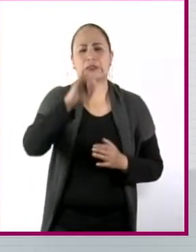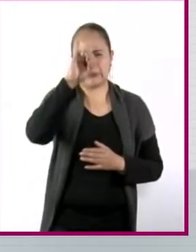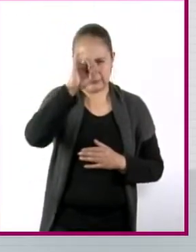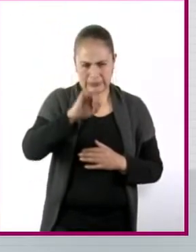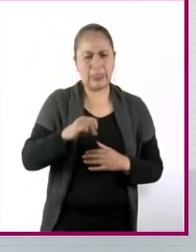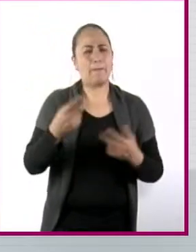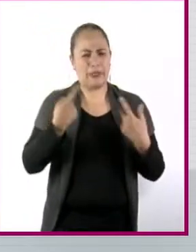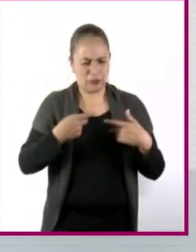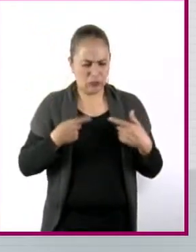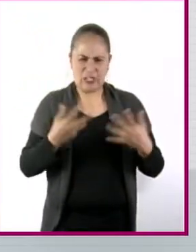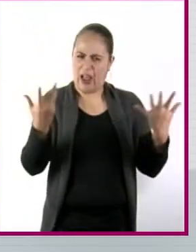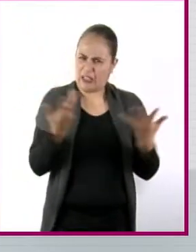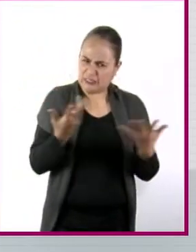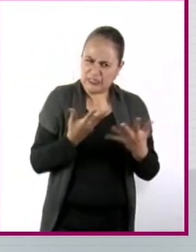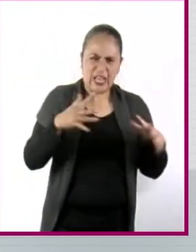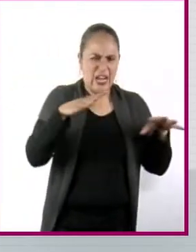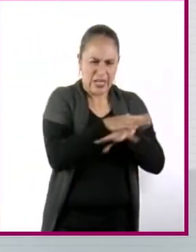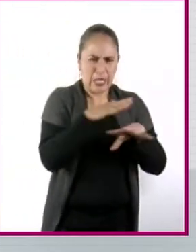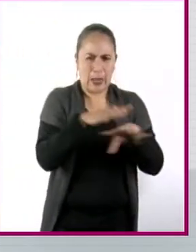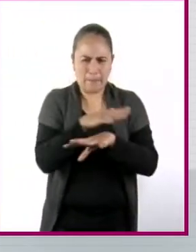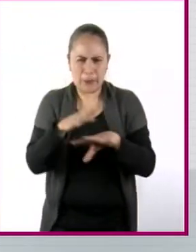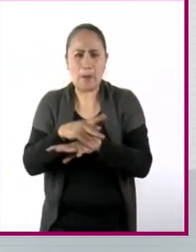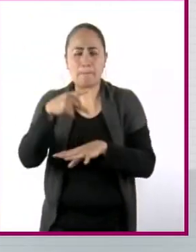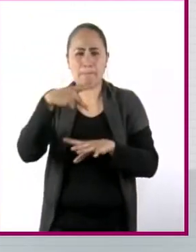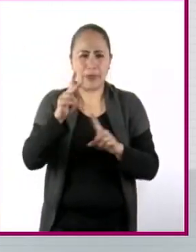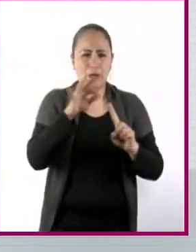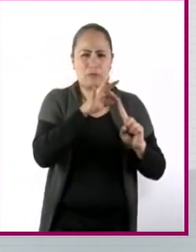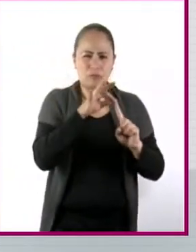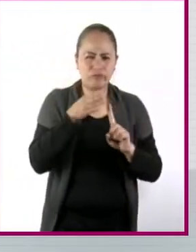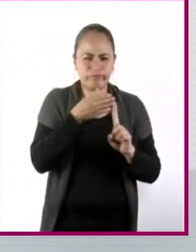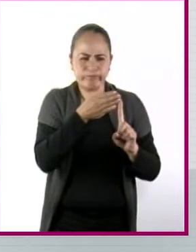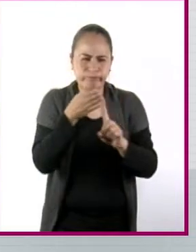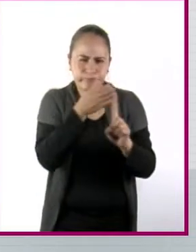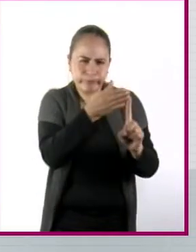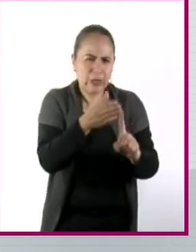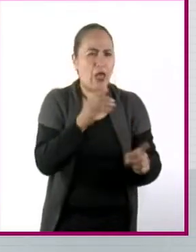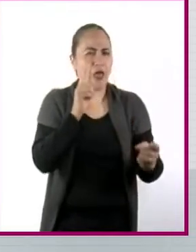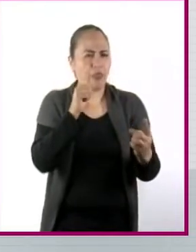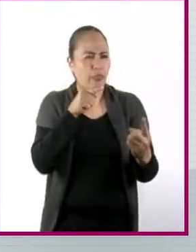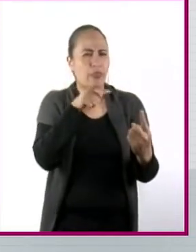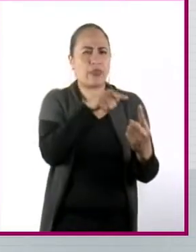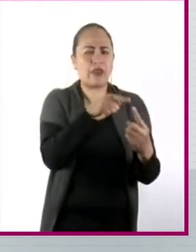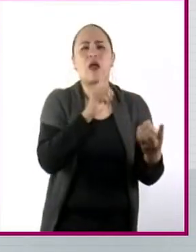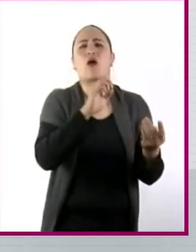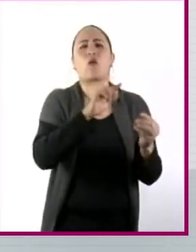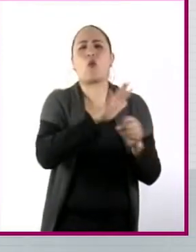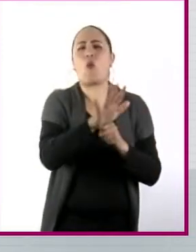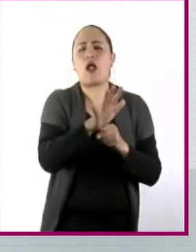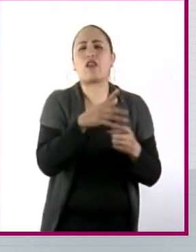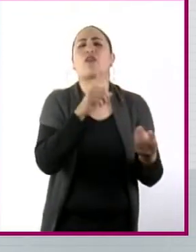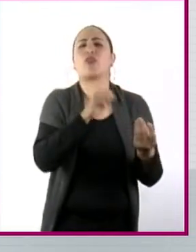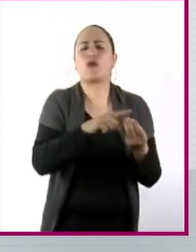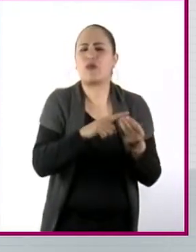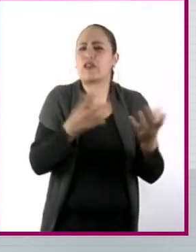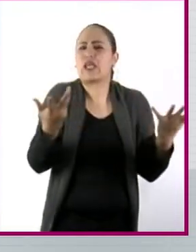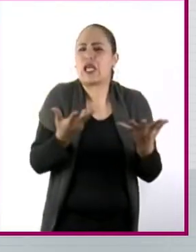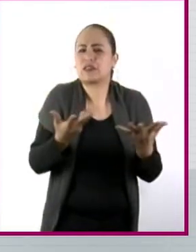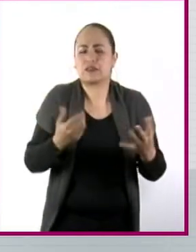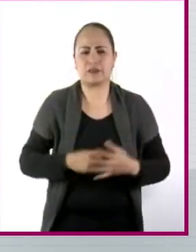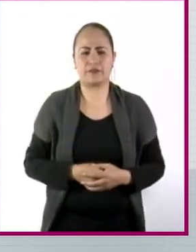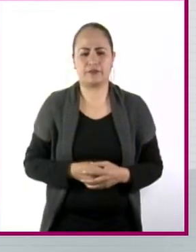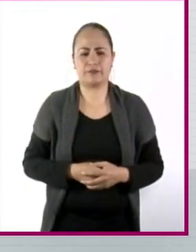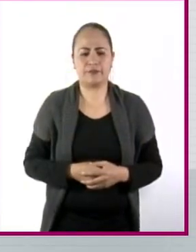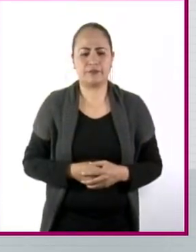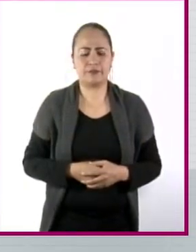agente de cambio, pero también es saber direccionar el proyecto y hacia dónde lo quieres llevar, ¿no? Creo que eso es algo muy importante. En este